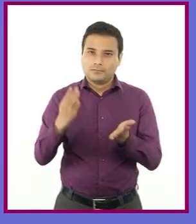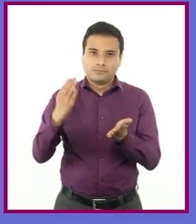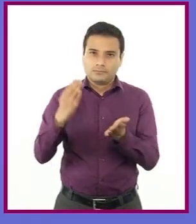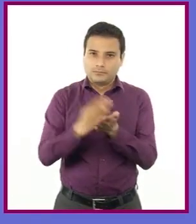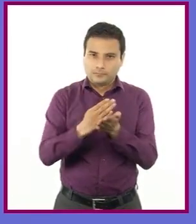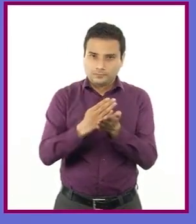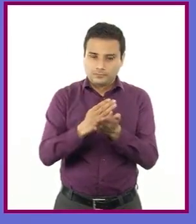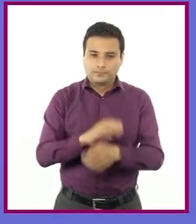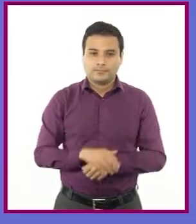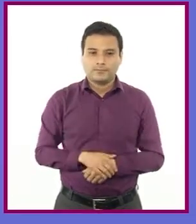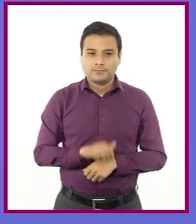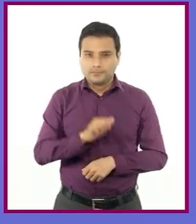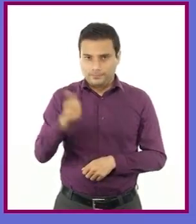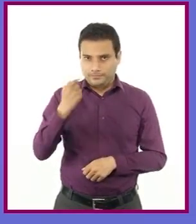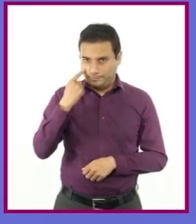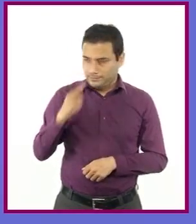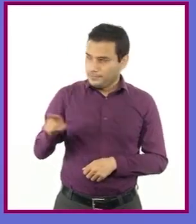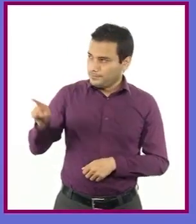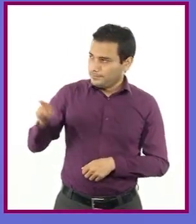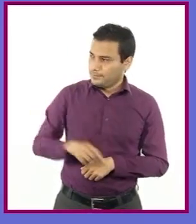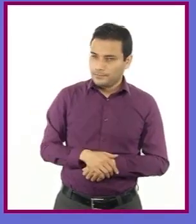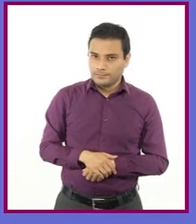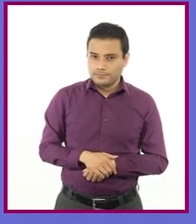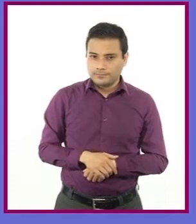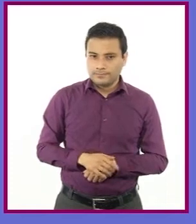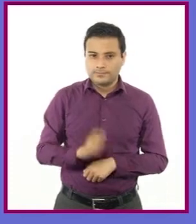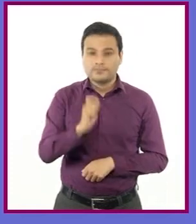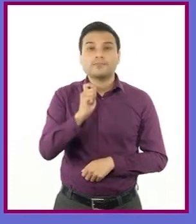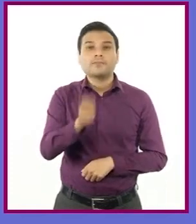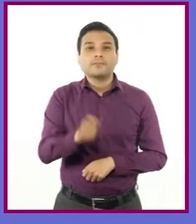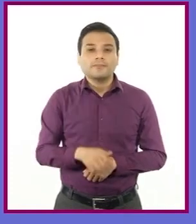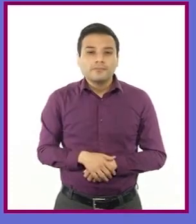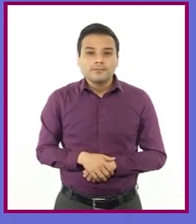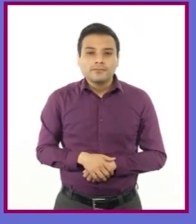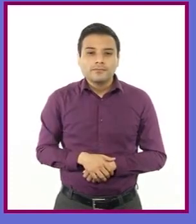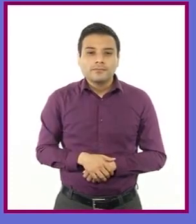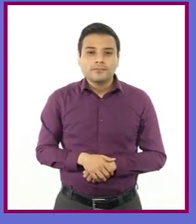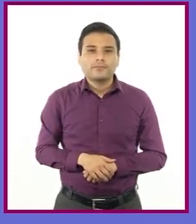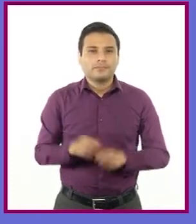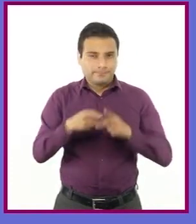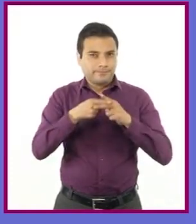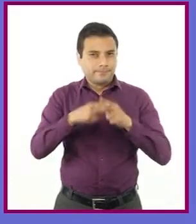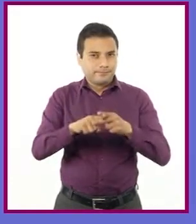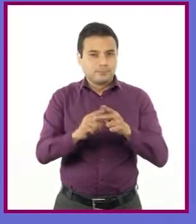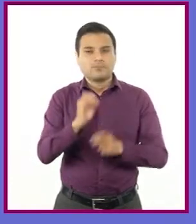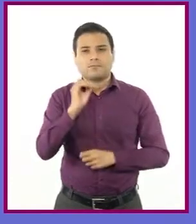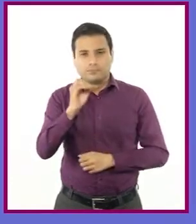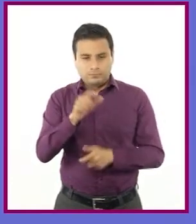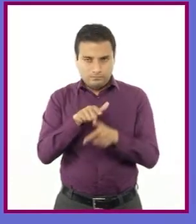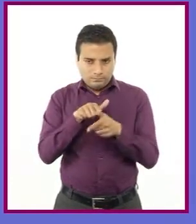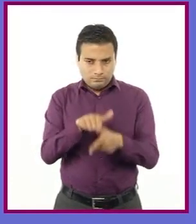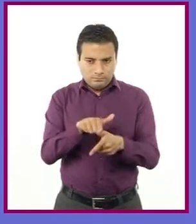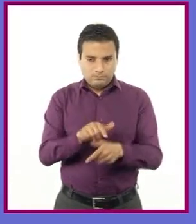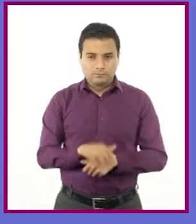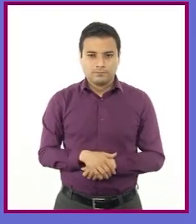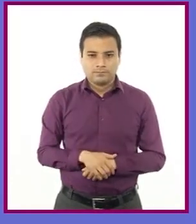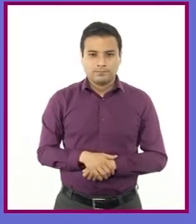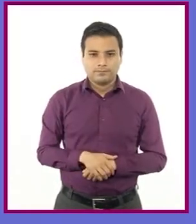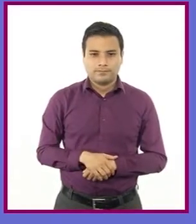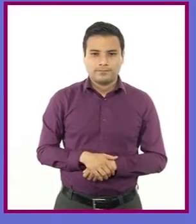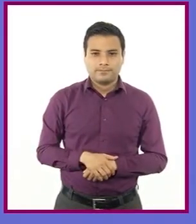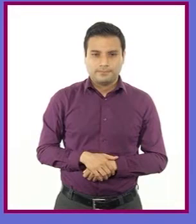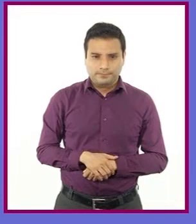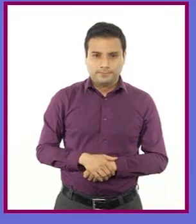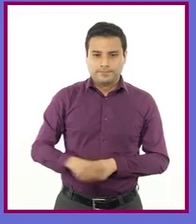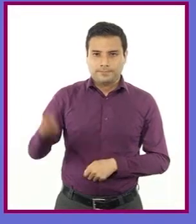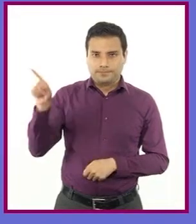es tsuzukete hajime, que significa comenzar o continuar el encuentro. Al decir su tsuzukete, el árbitro